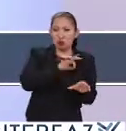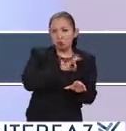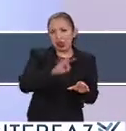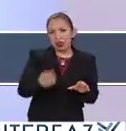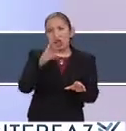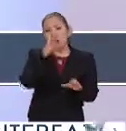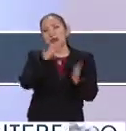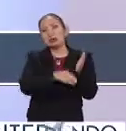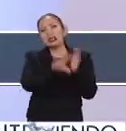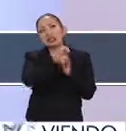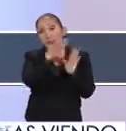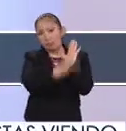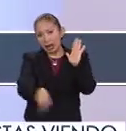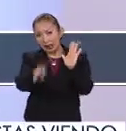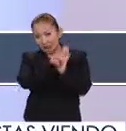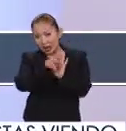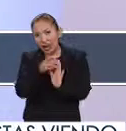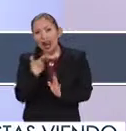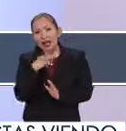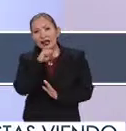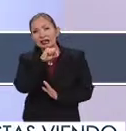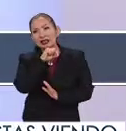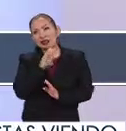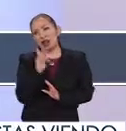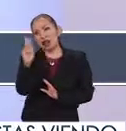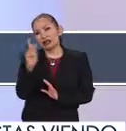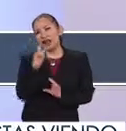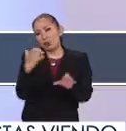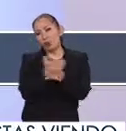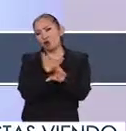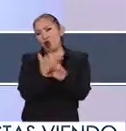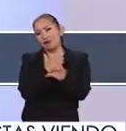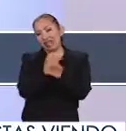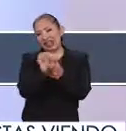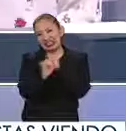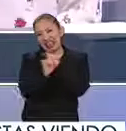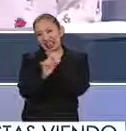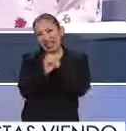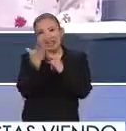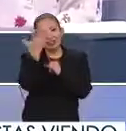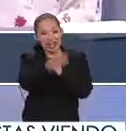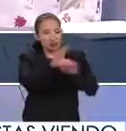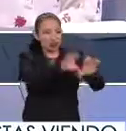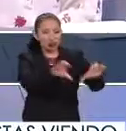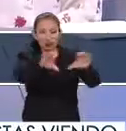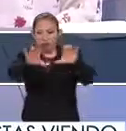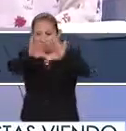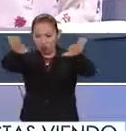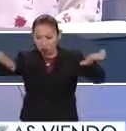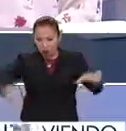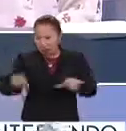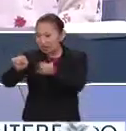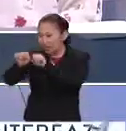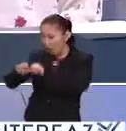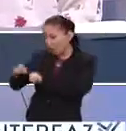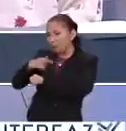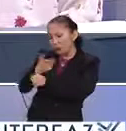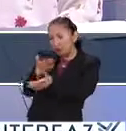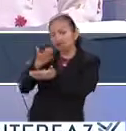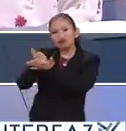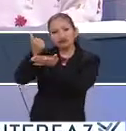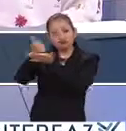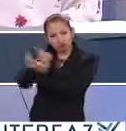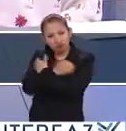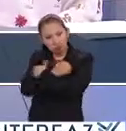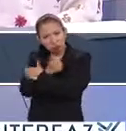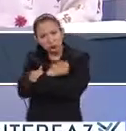tenemos 2.200 plazas comunitarias que es el símil a un café internet donde hay 10 equipos de cómputo y una sala presencial pueden proporcionar la